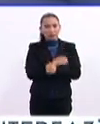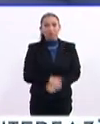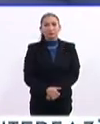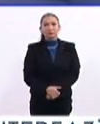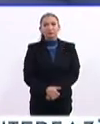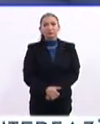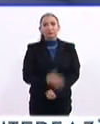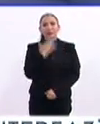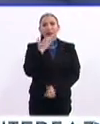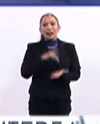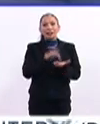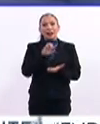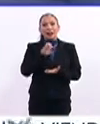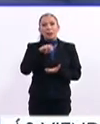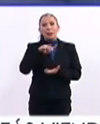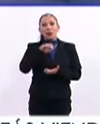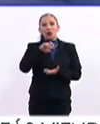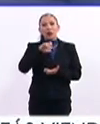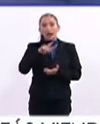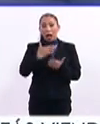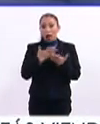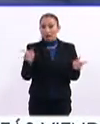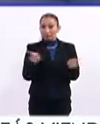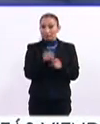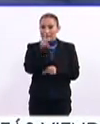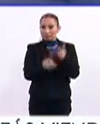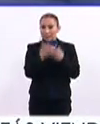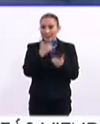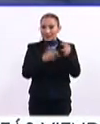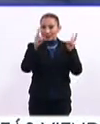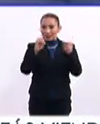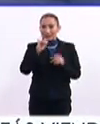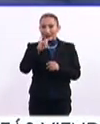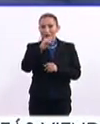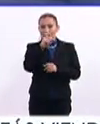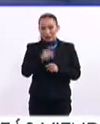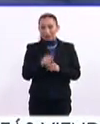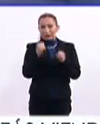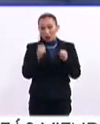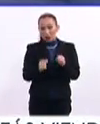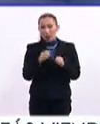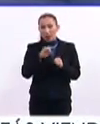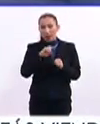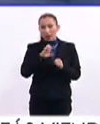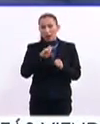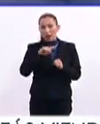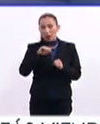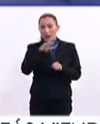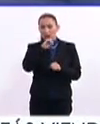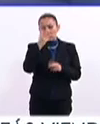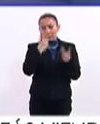demás. Muy bien. Gracias, Emanuel. A ustedes. Pues vamos a hacer una breve pausa y regresamos con más temas en Interfaz. Seguramente Emanuel nos acompañará pronto otra vez con otro tema.